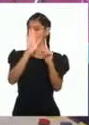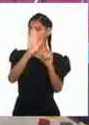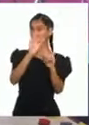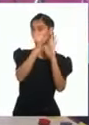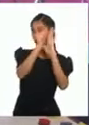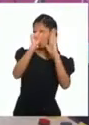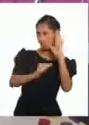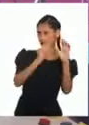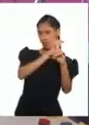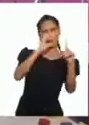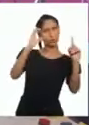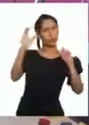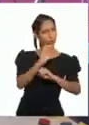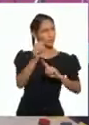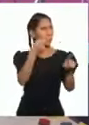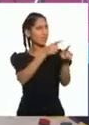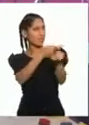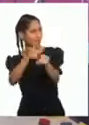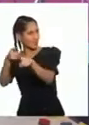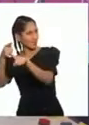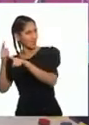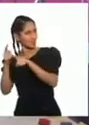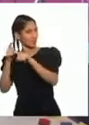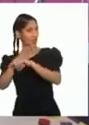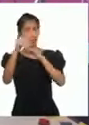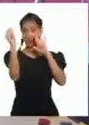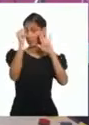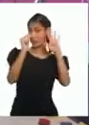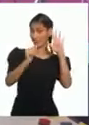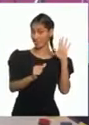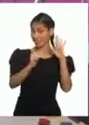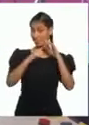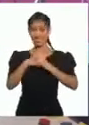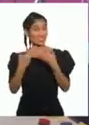distintas manifestaciones artísticas.